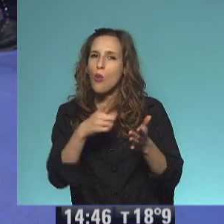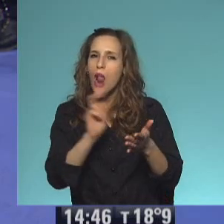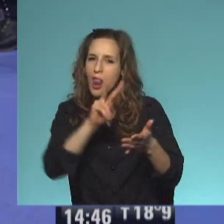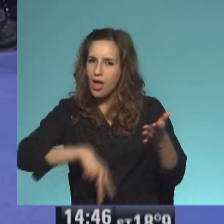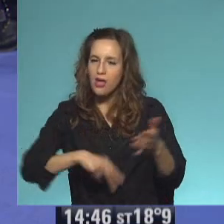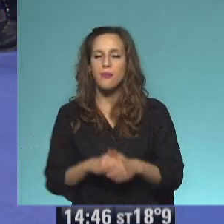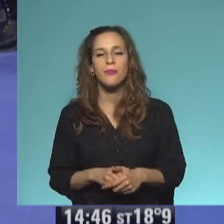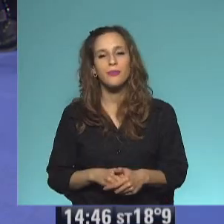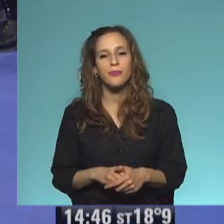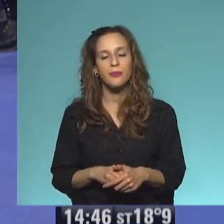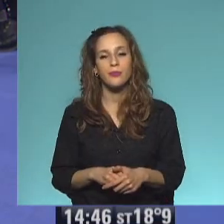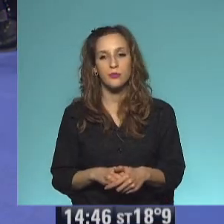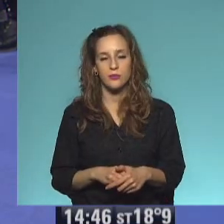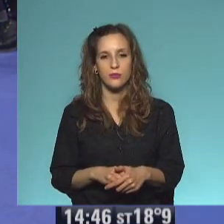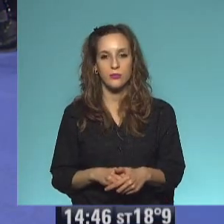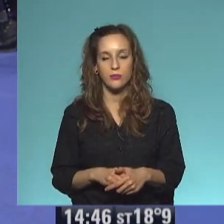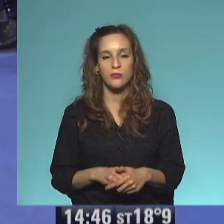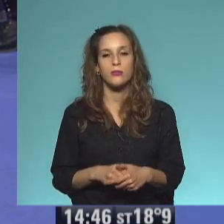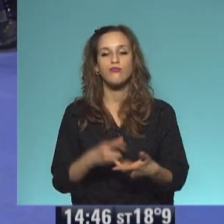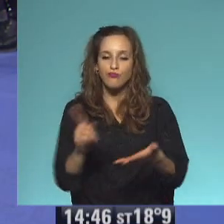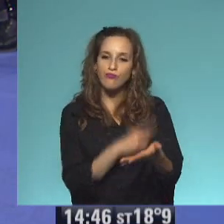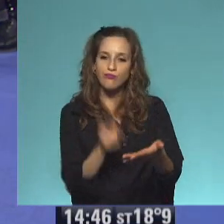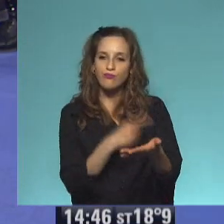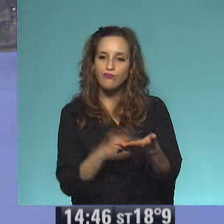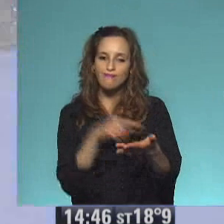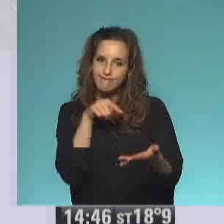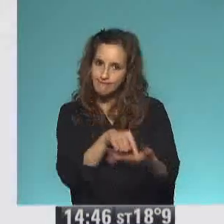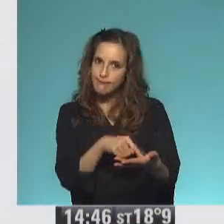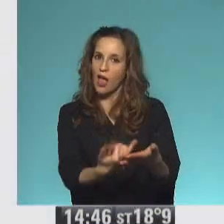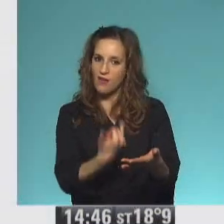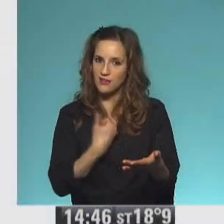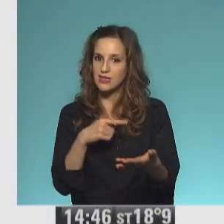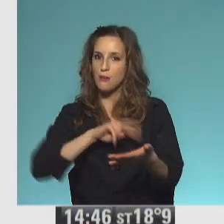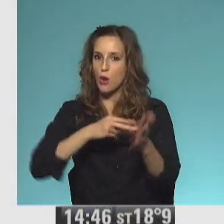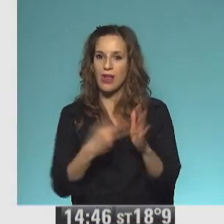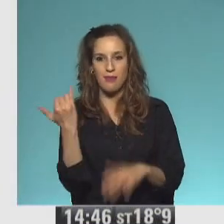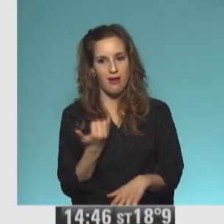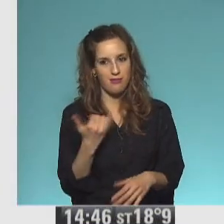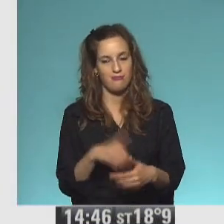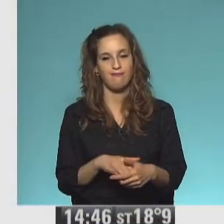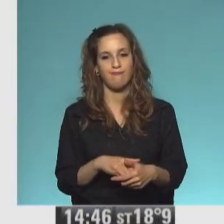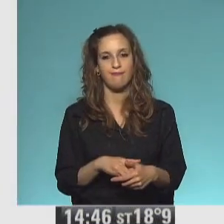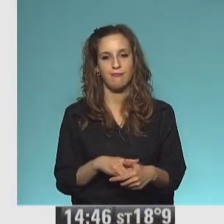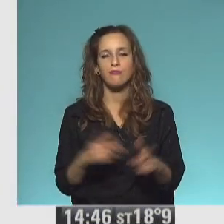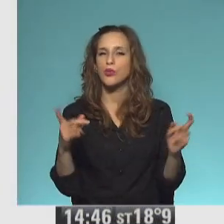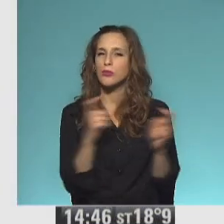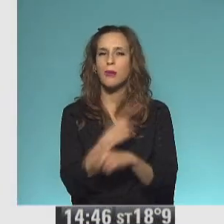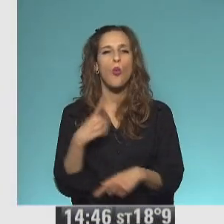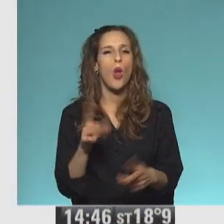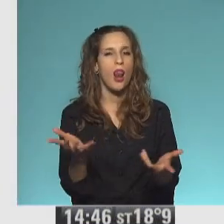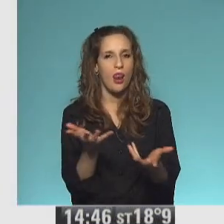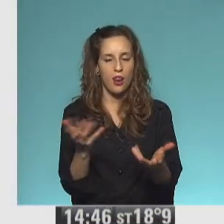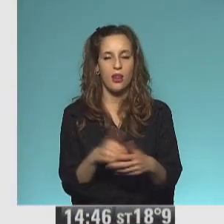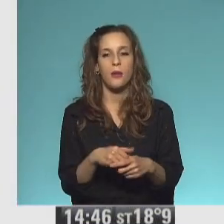¿Bueno? Vamos a buscar esa página del cuento. Ah, estaba como al principio, principio, principio. Estaba como al principio del cuento